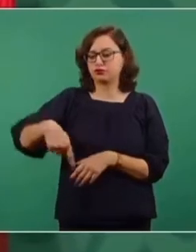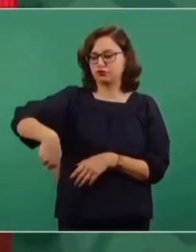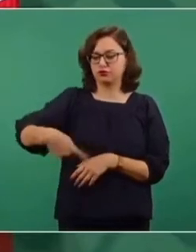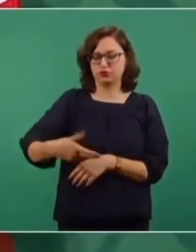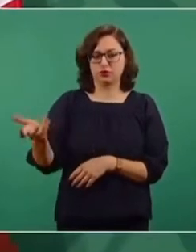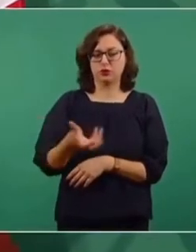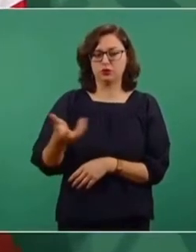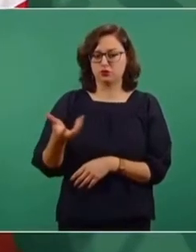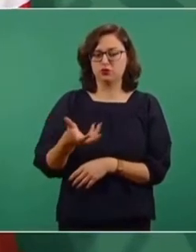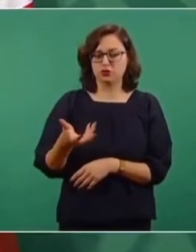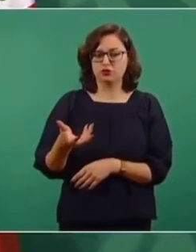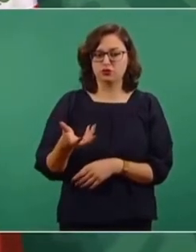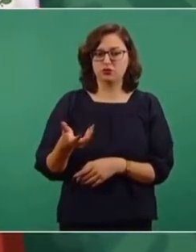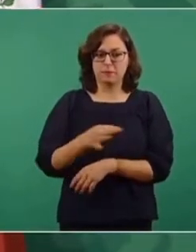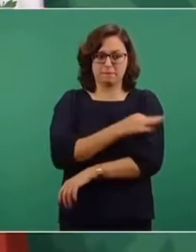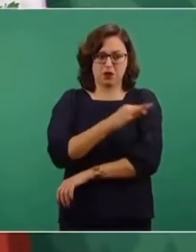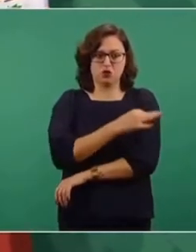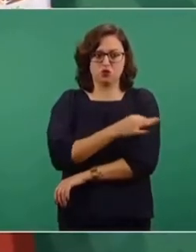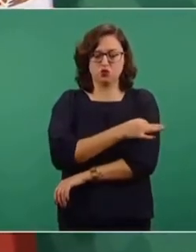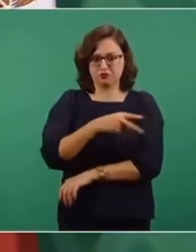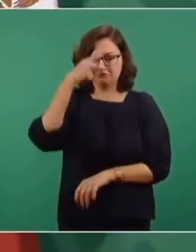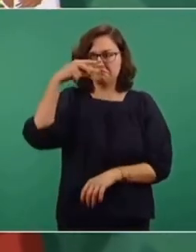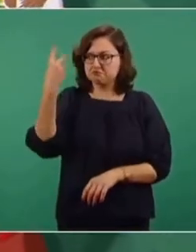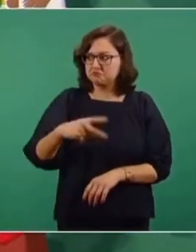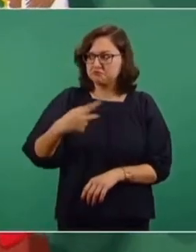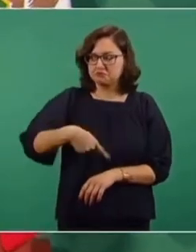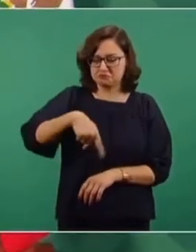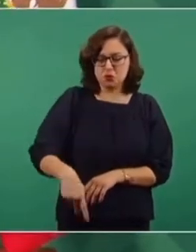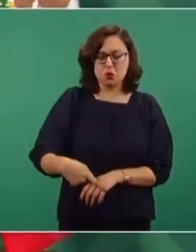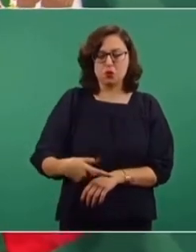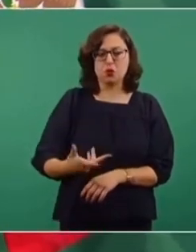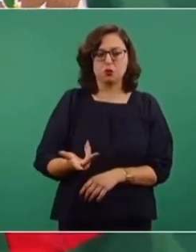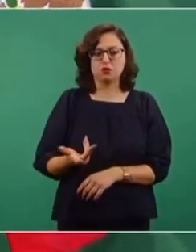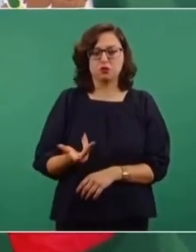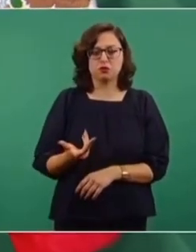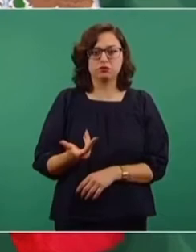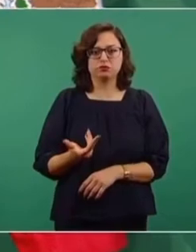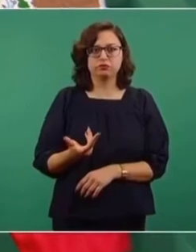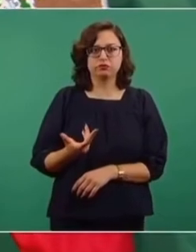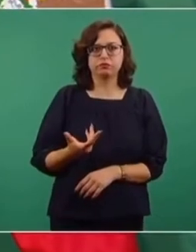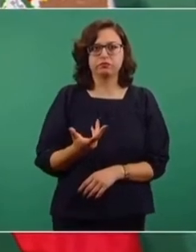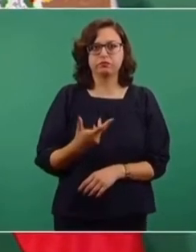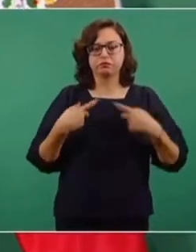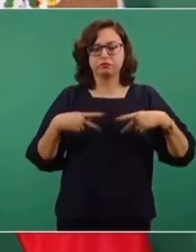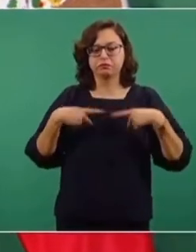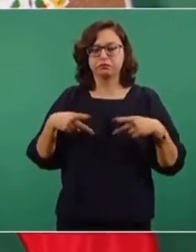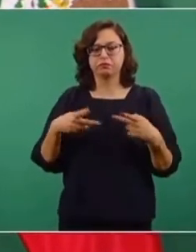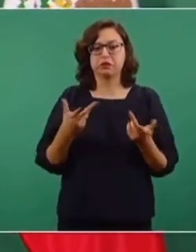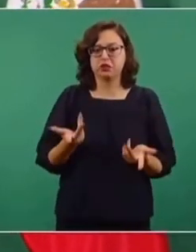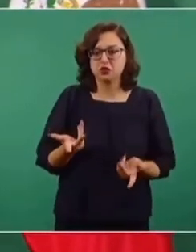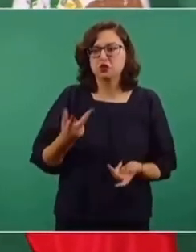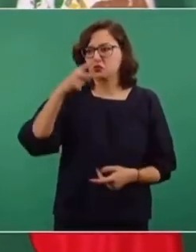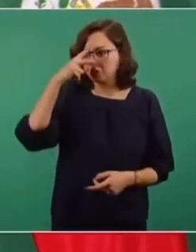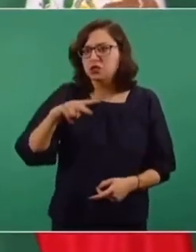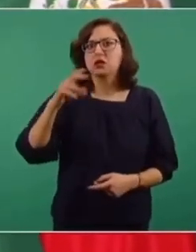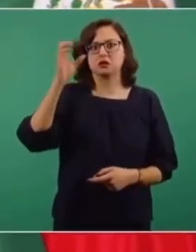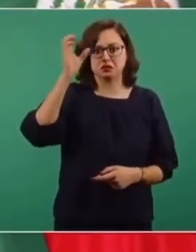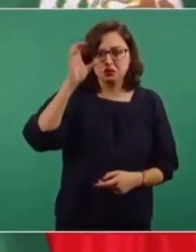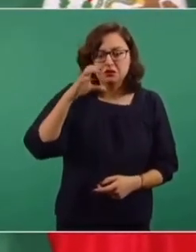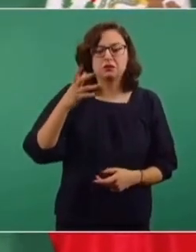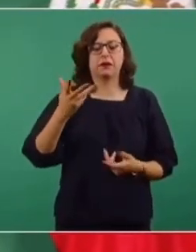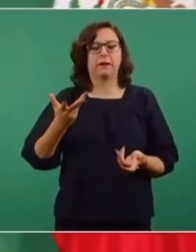en México, ya vacunas elaboradas por científicos mexicanos, por empresas mexicanas,